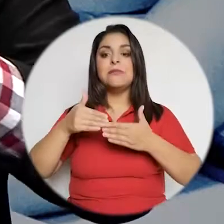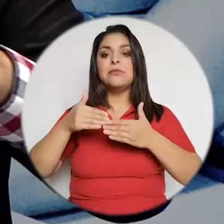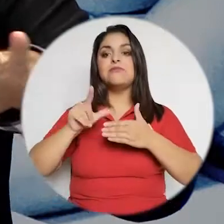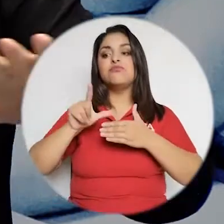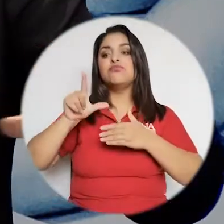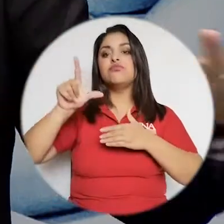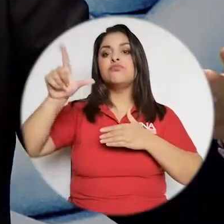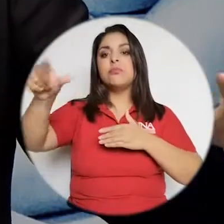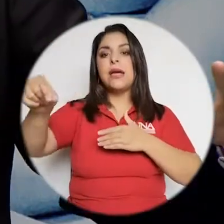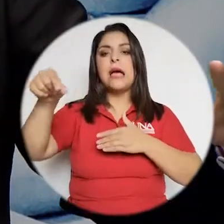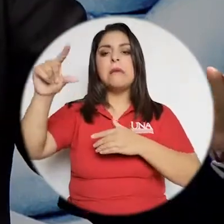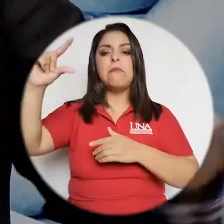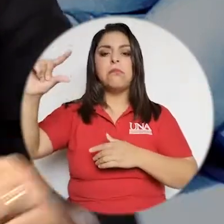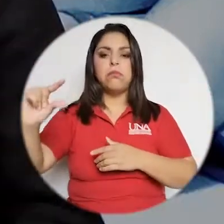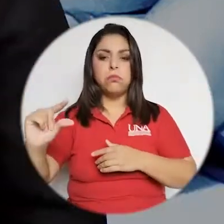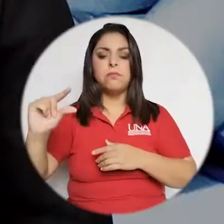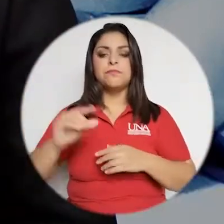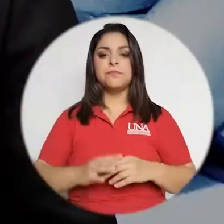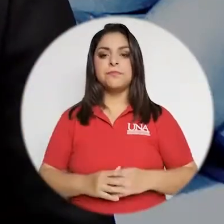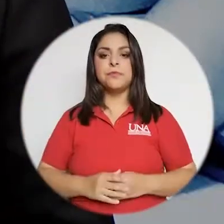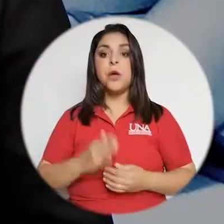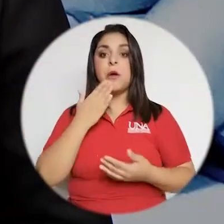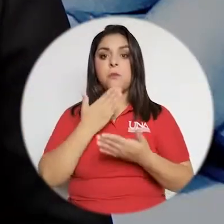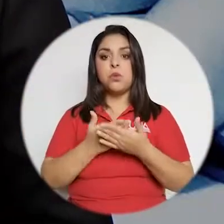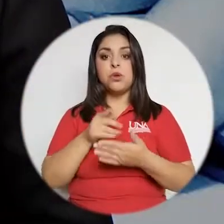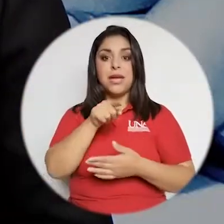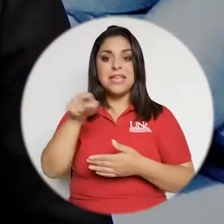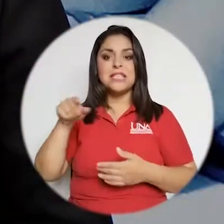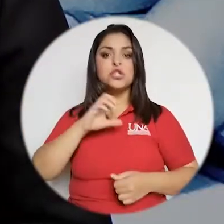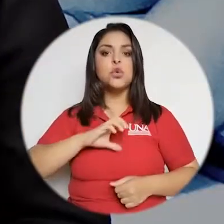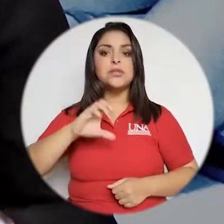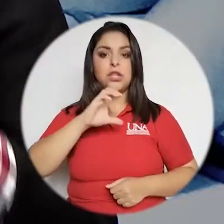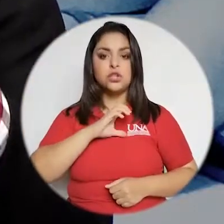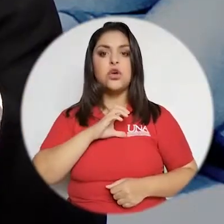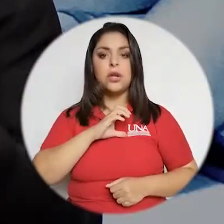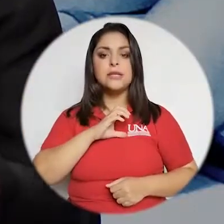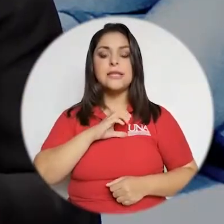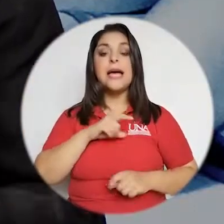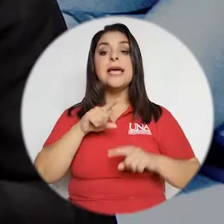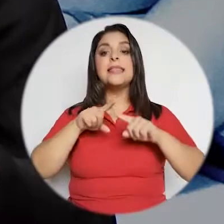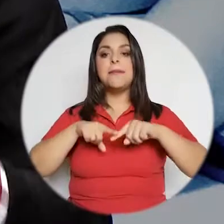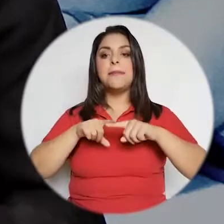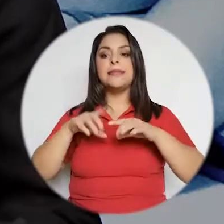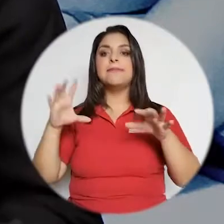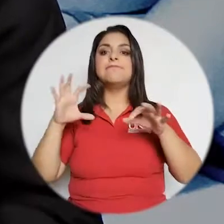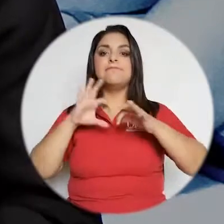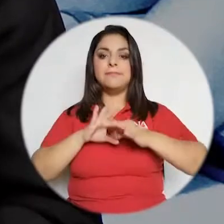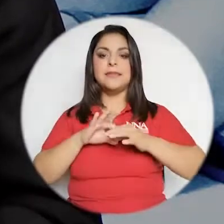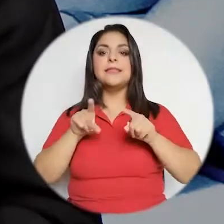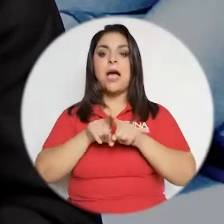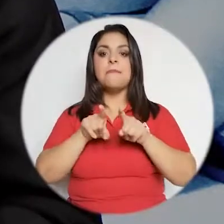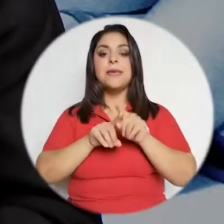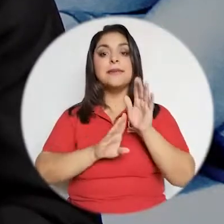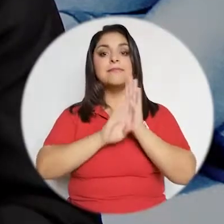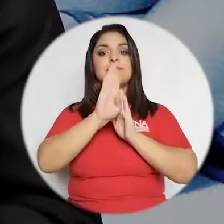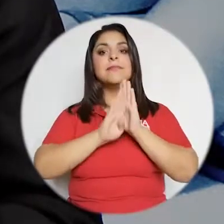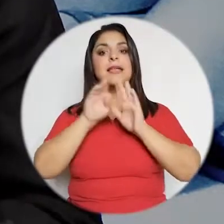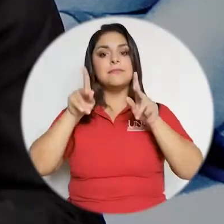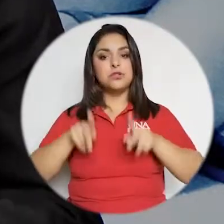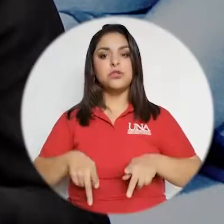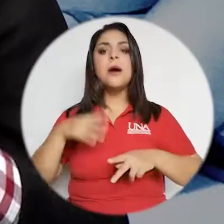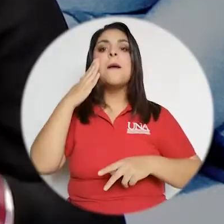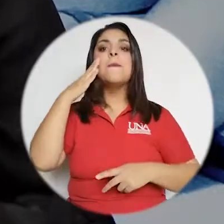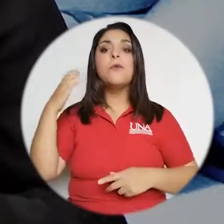y van disminuyendo conforme nos alejamos del Valle Central. Bueno, esas condiciones están asociadas al rendimiento de las